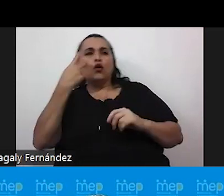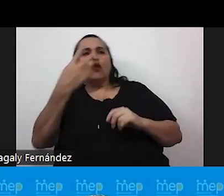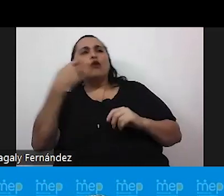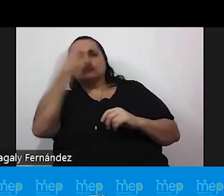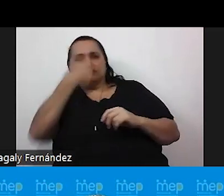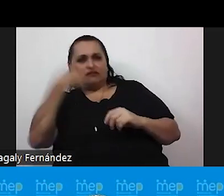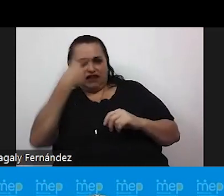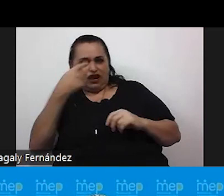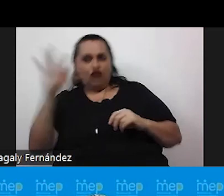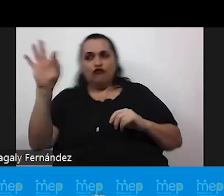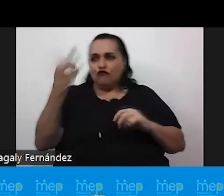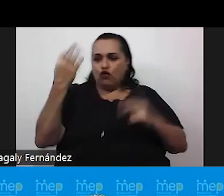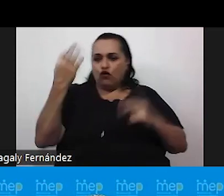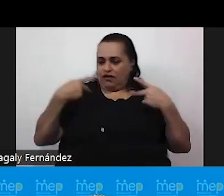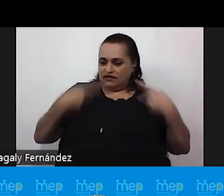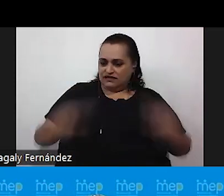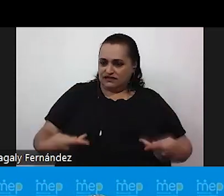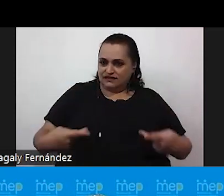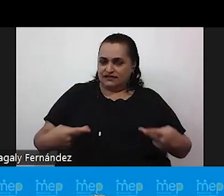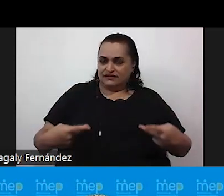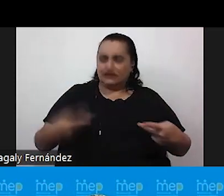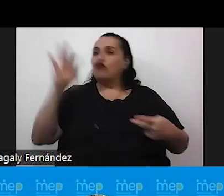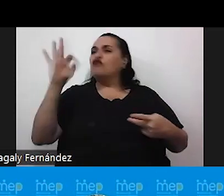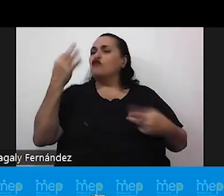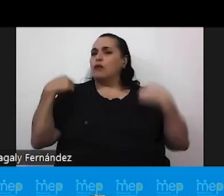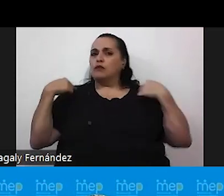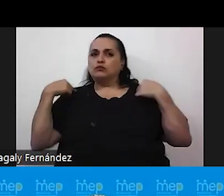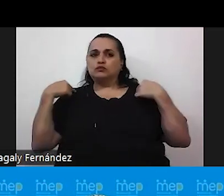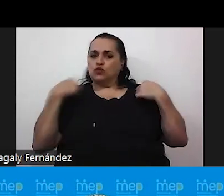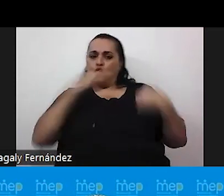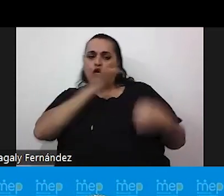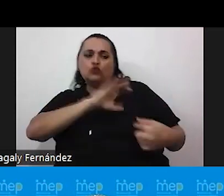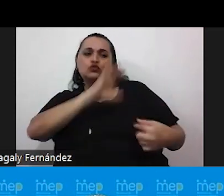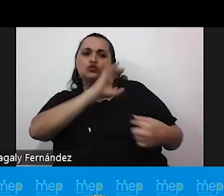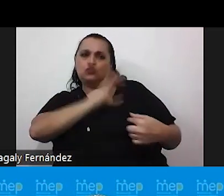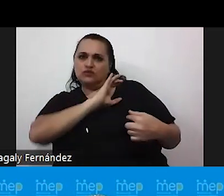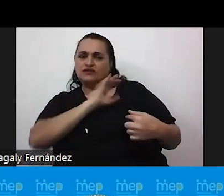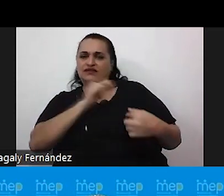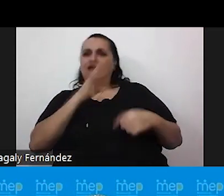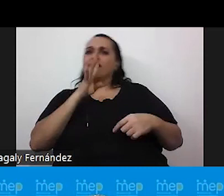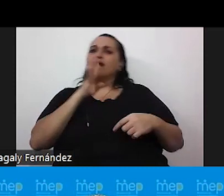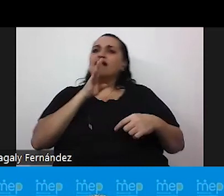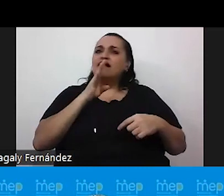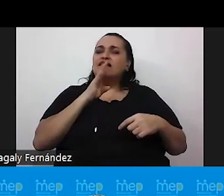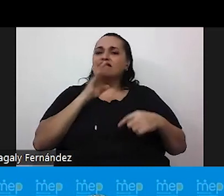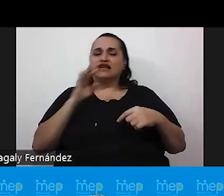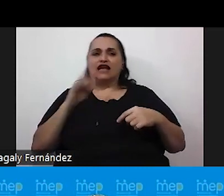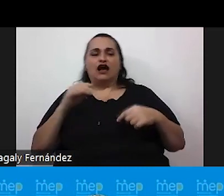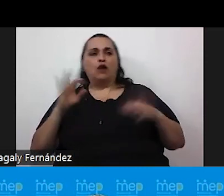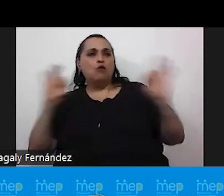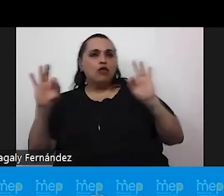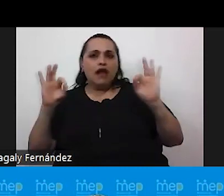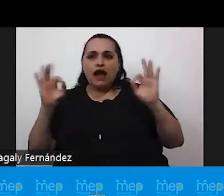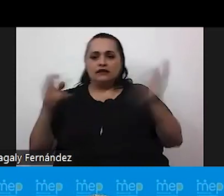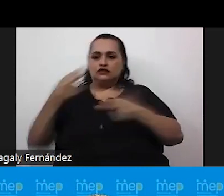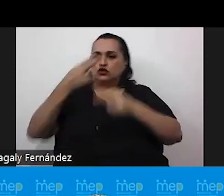forma de vestir, manifestaciones corporales, comportamentales, el habla, modales, inclusive el